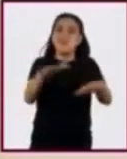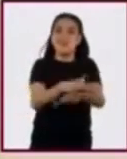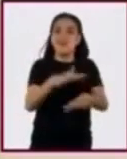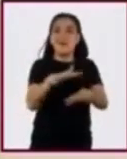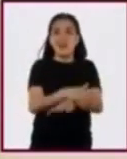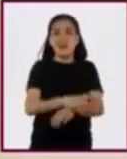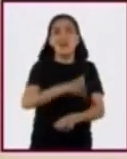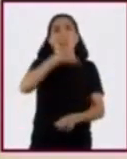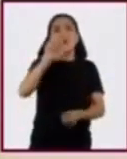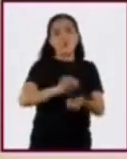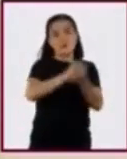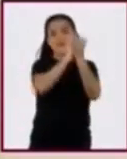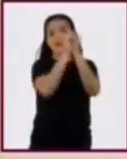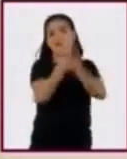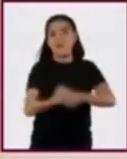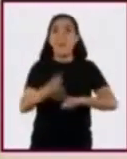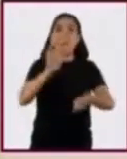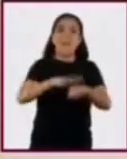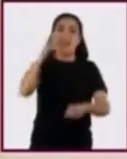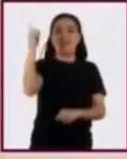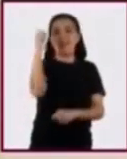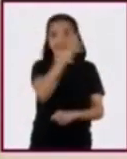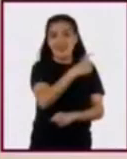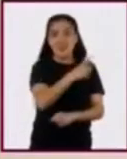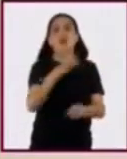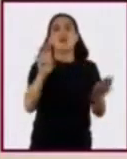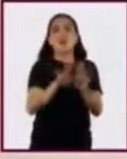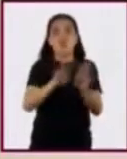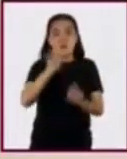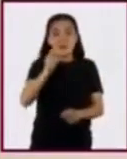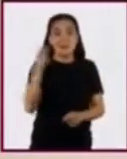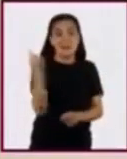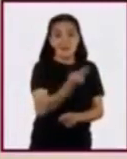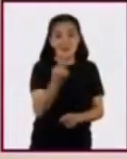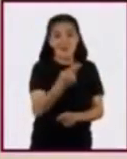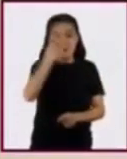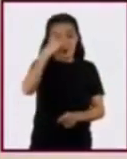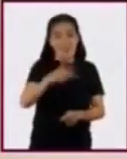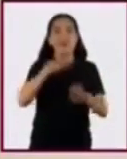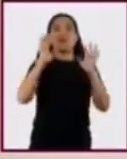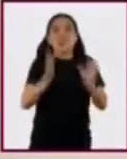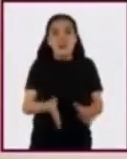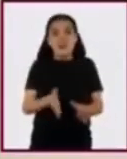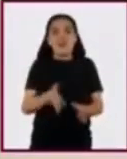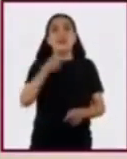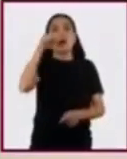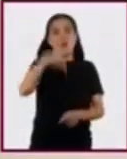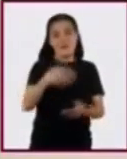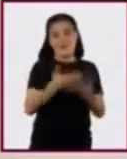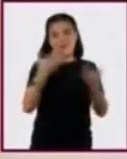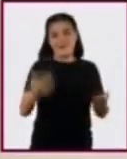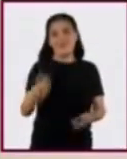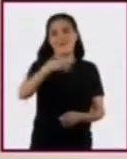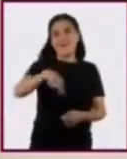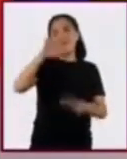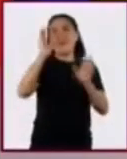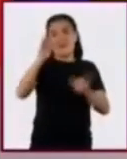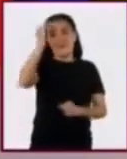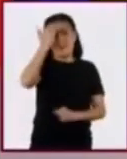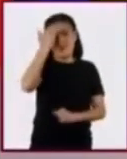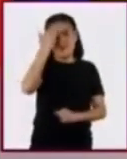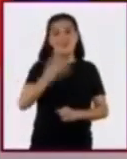volvieron más complejas, transformando sus necesidades hasta convertirse como en las que hoy conocemos.